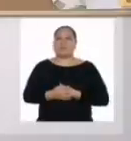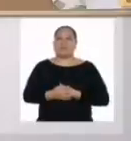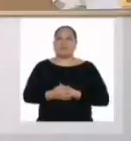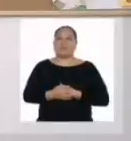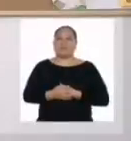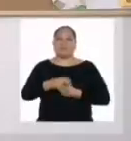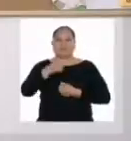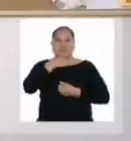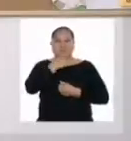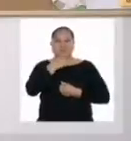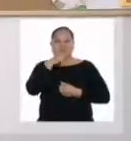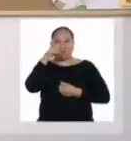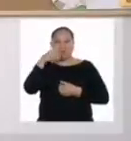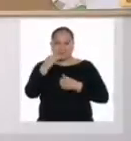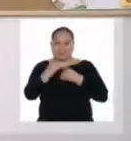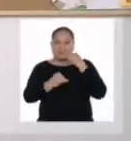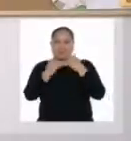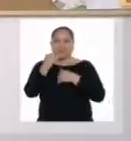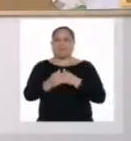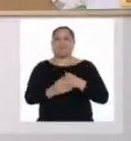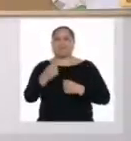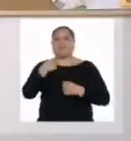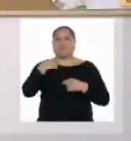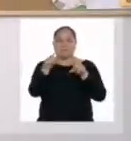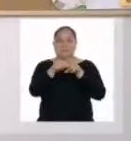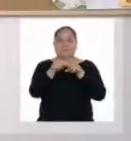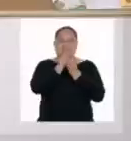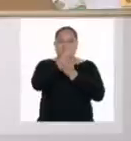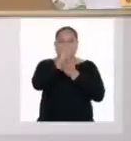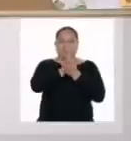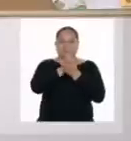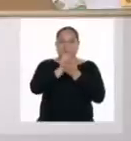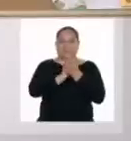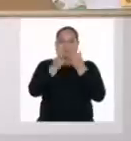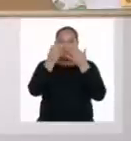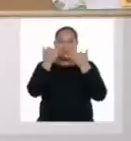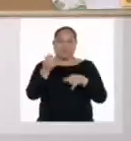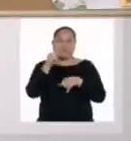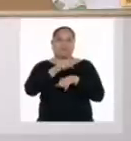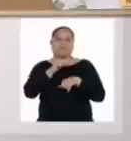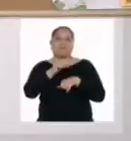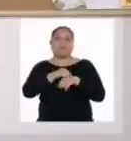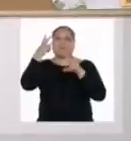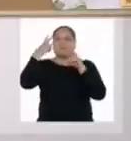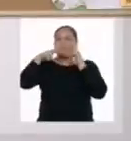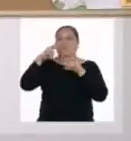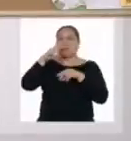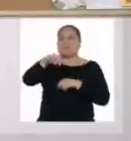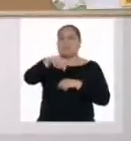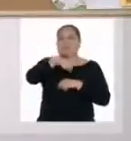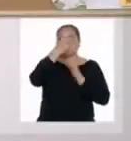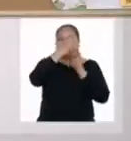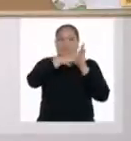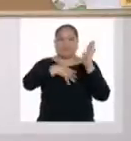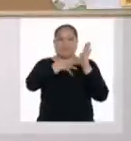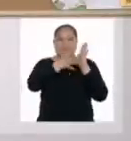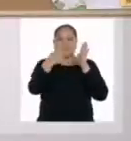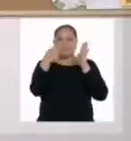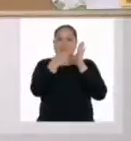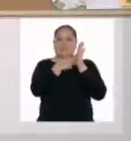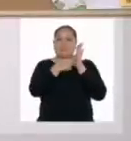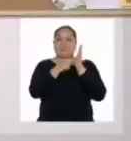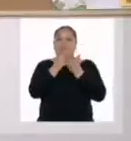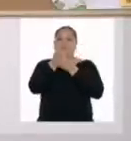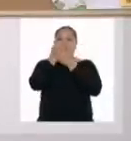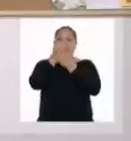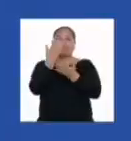Me gustaron esos pasos, Yaremis. Yo también los anoté. Ahora es momento de ver una siguiente tabla, que servirá